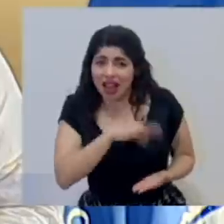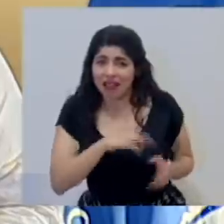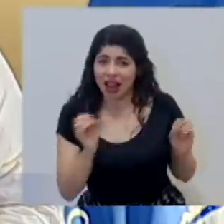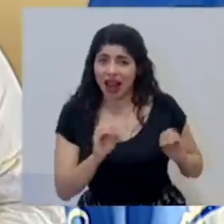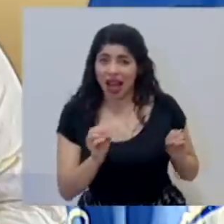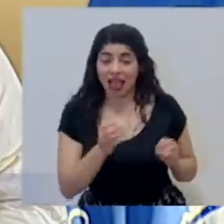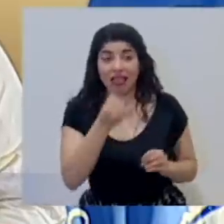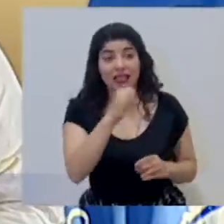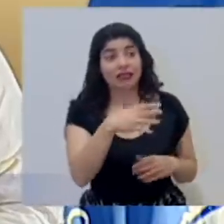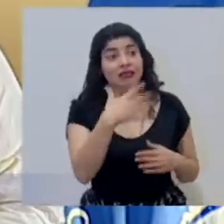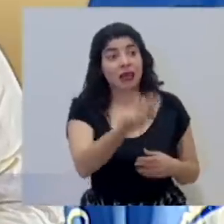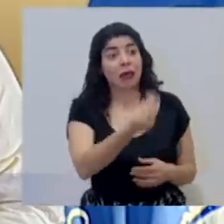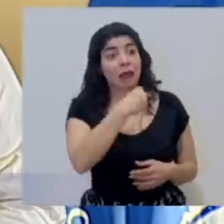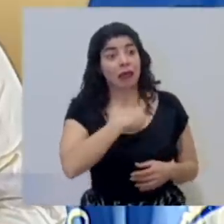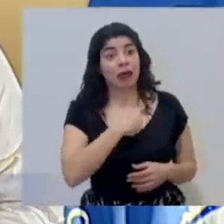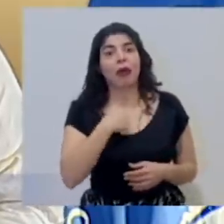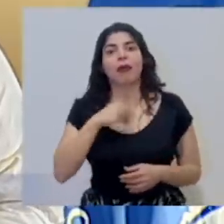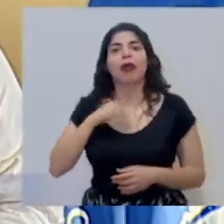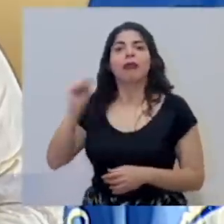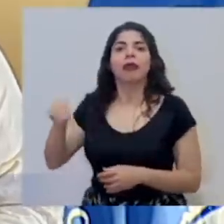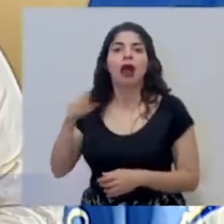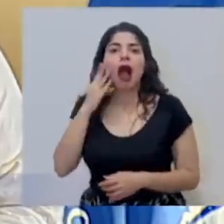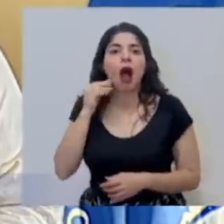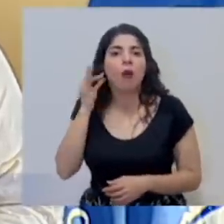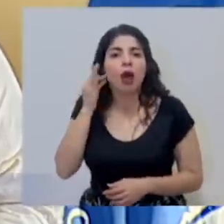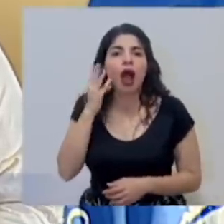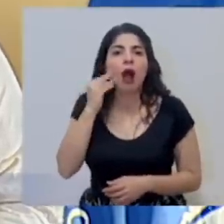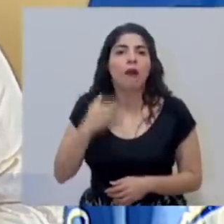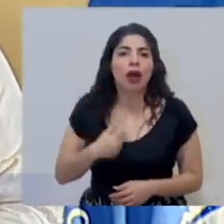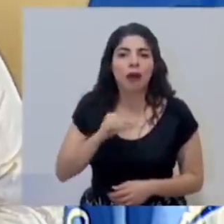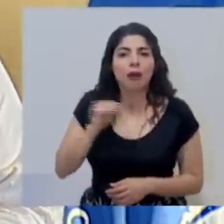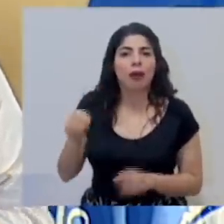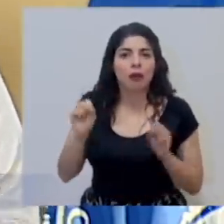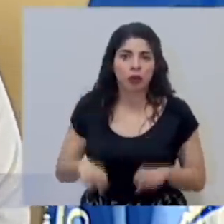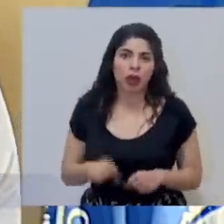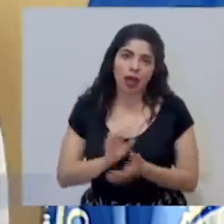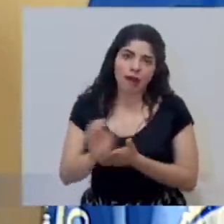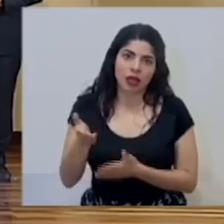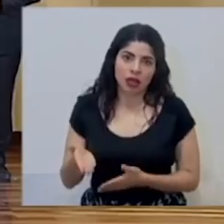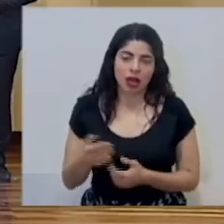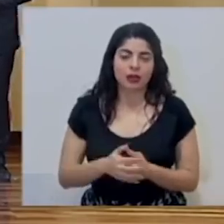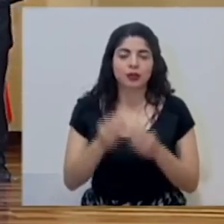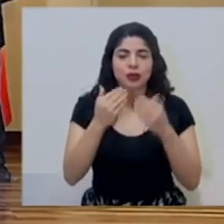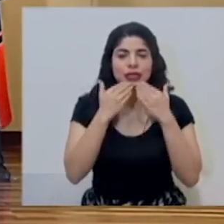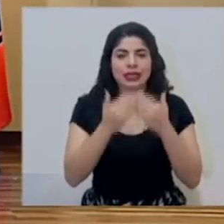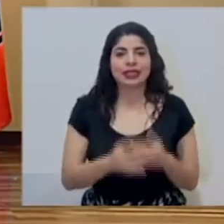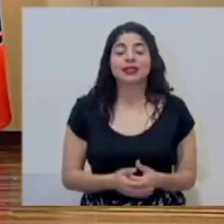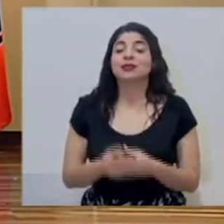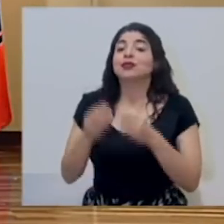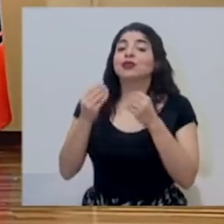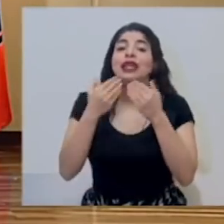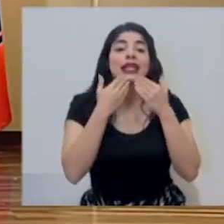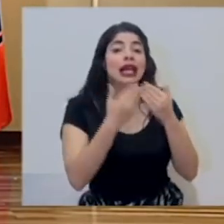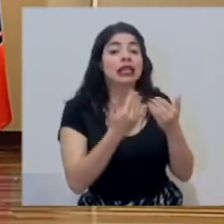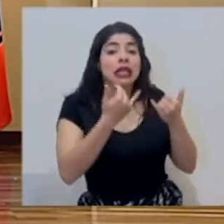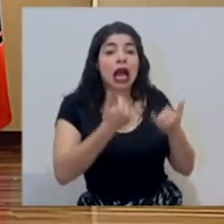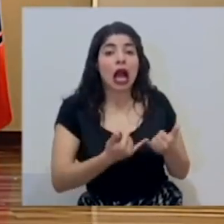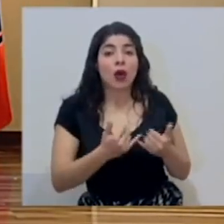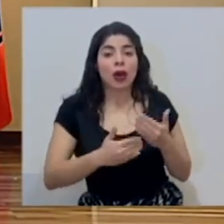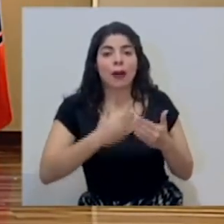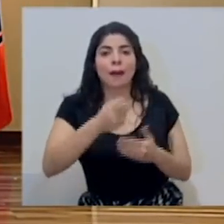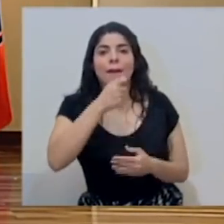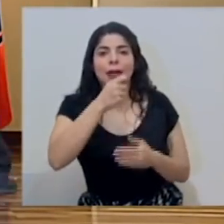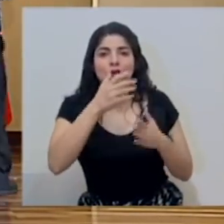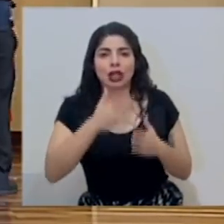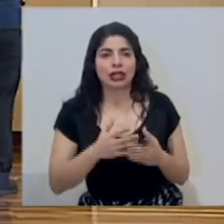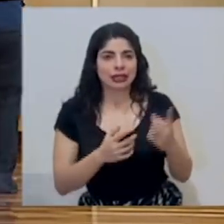y que pueden terminar enfermando al abuelito o a la abuelita. Muchas gracias. Muchas gracias. Escuchamos al